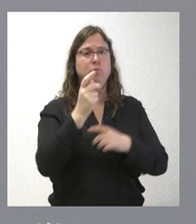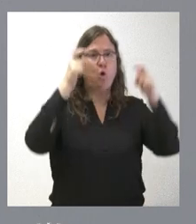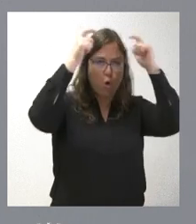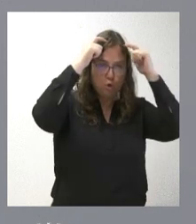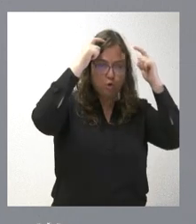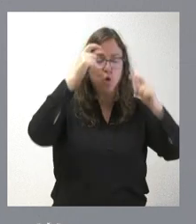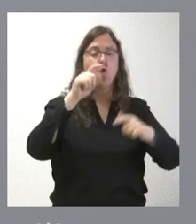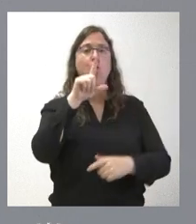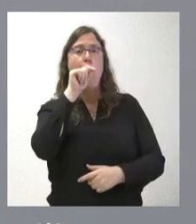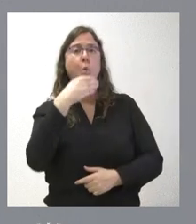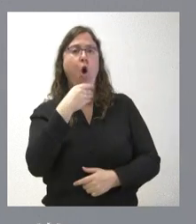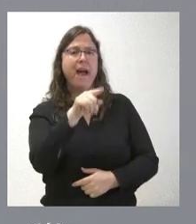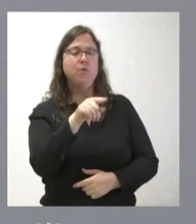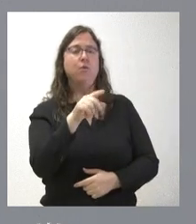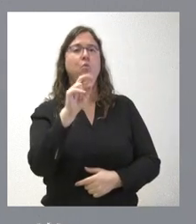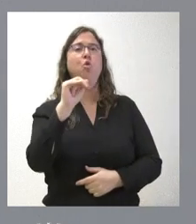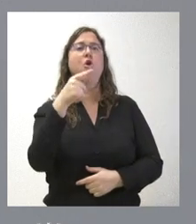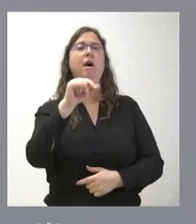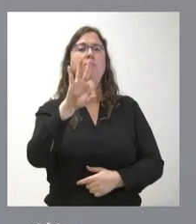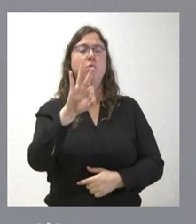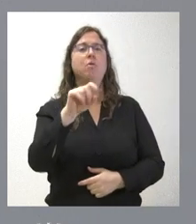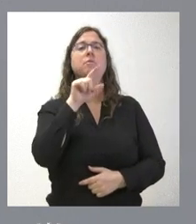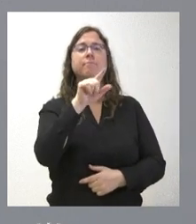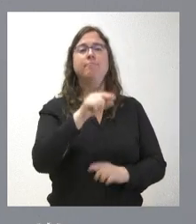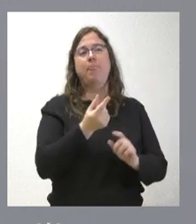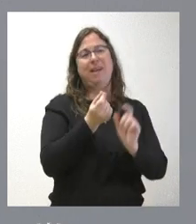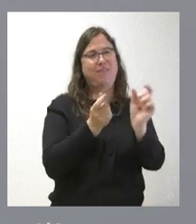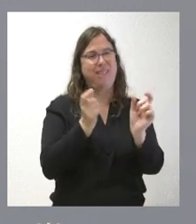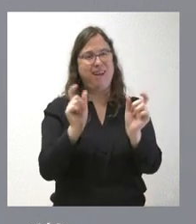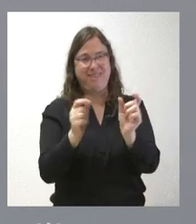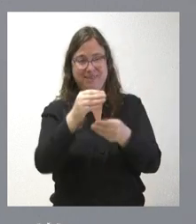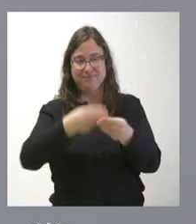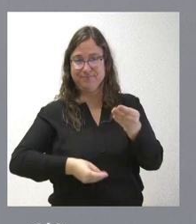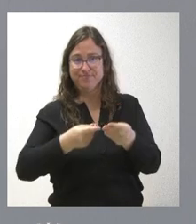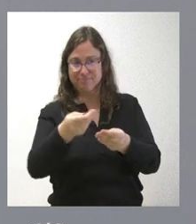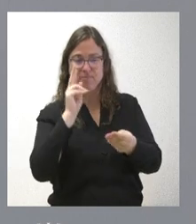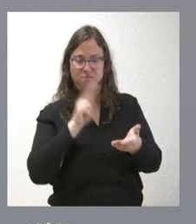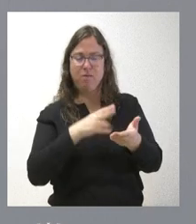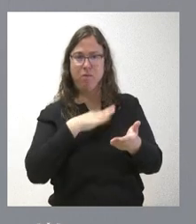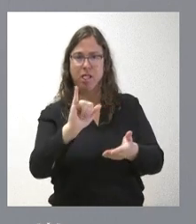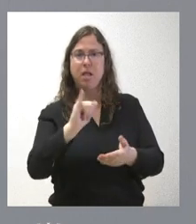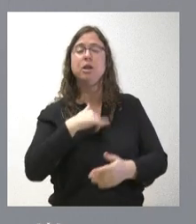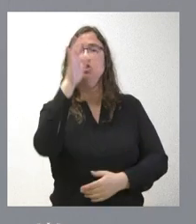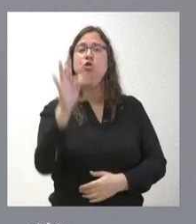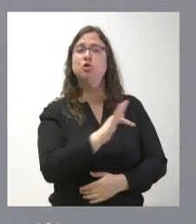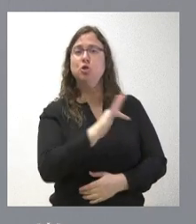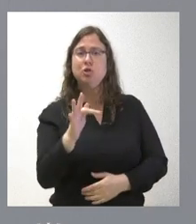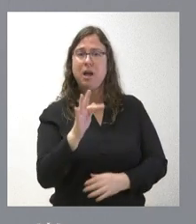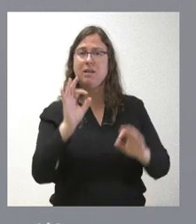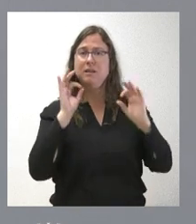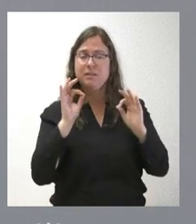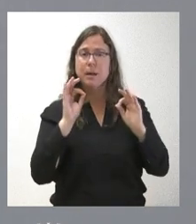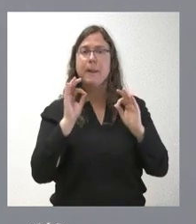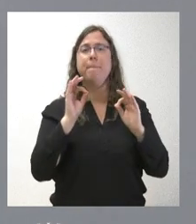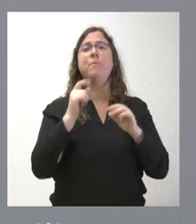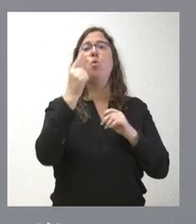las cantidades y los programas que tienen ustedes en la documentación para un total conjunto, como les digo, superior